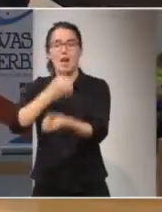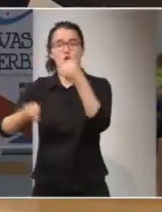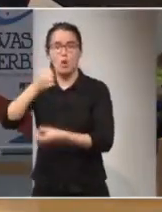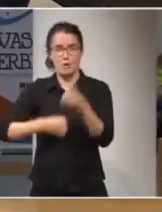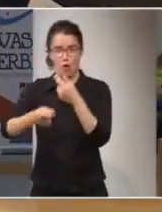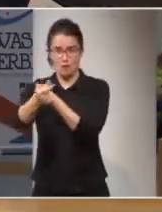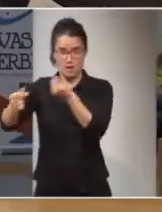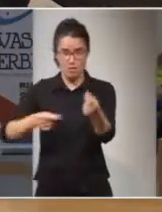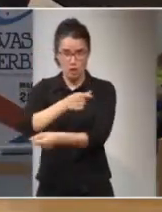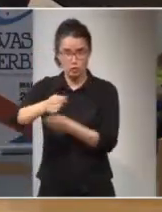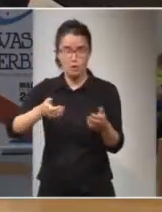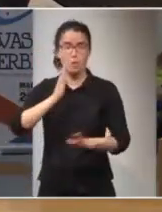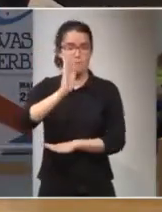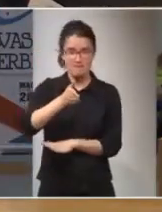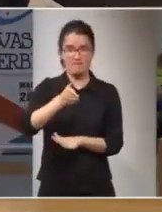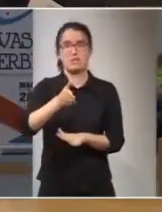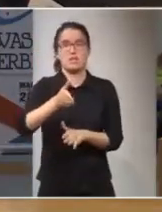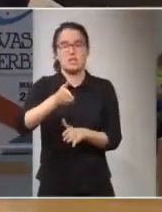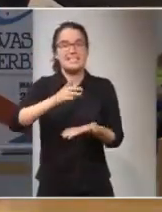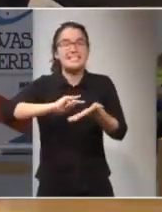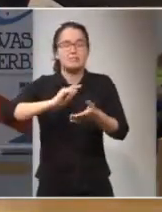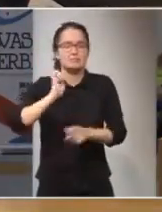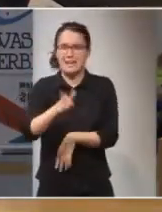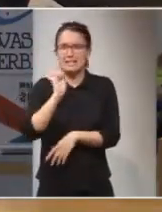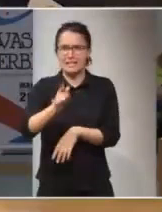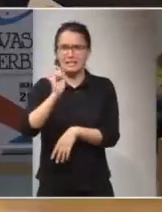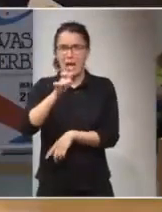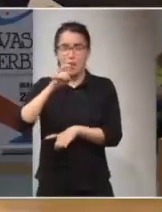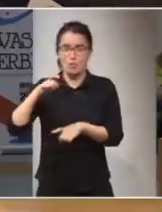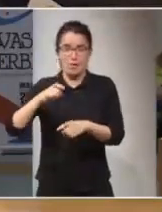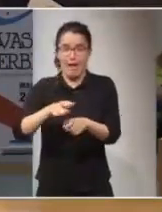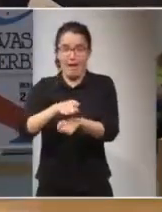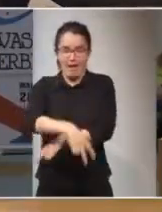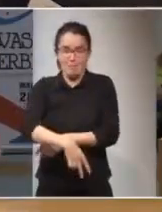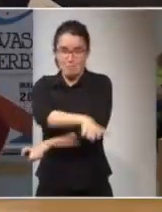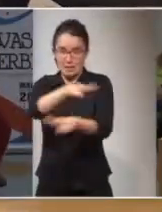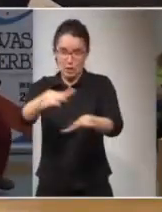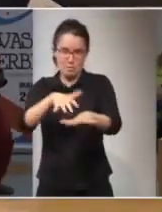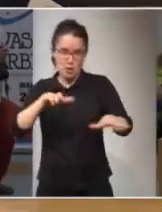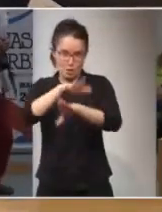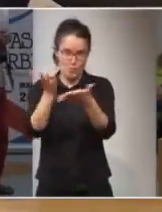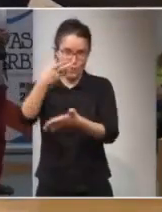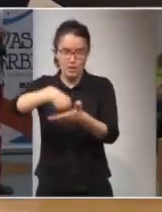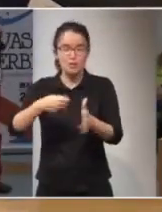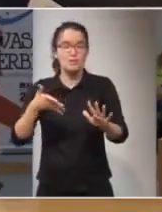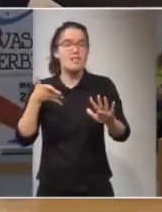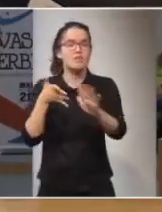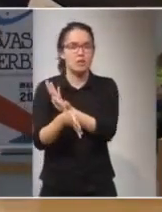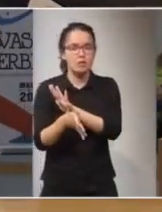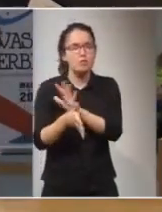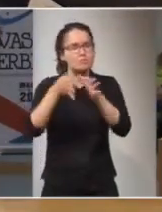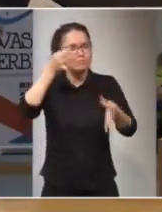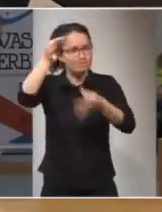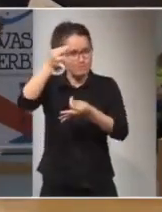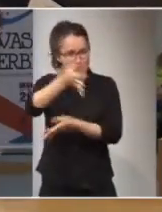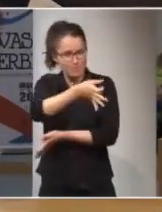cuando agreden, cuando atacan sistemáticamente a una generalidad de personas en el mundo. Con una definición precisa,